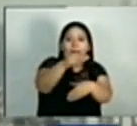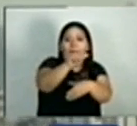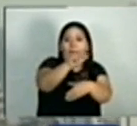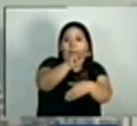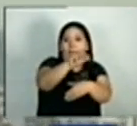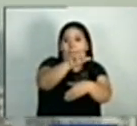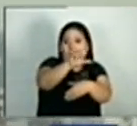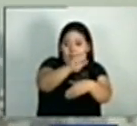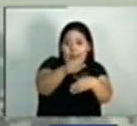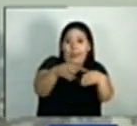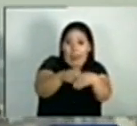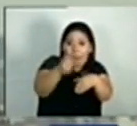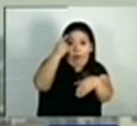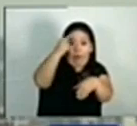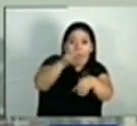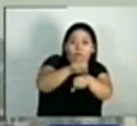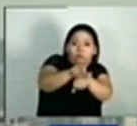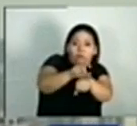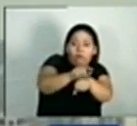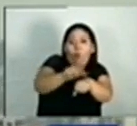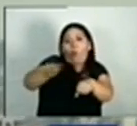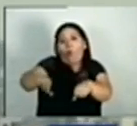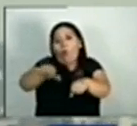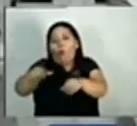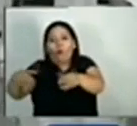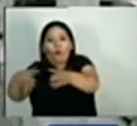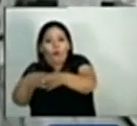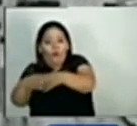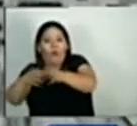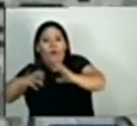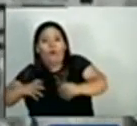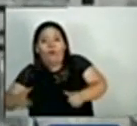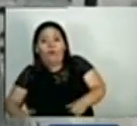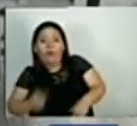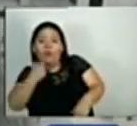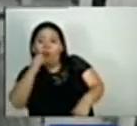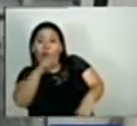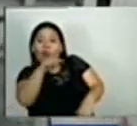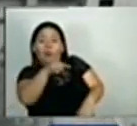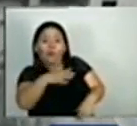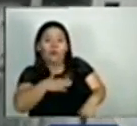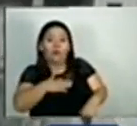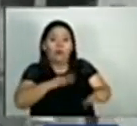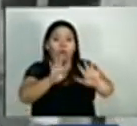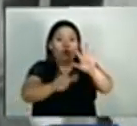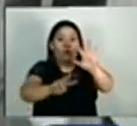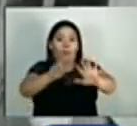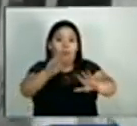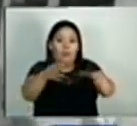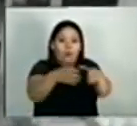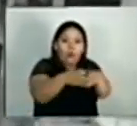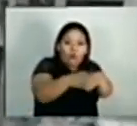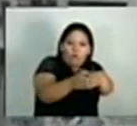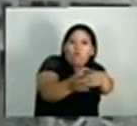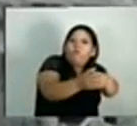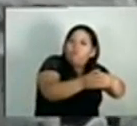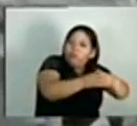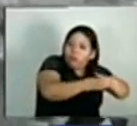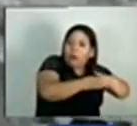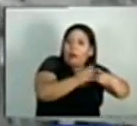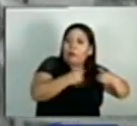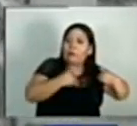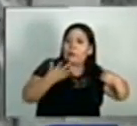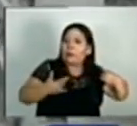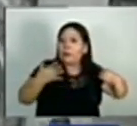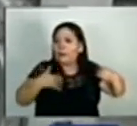Un portavoz de las fuerzas de defensa de Israel confirmó que ese grupo tiene al menos a 97 rehenes en la franja de Gaza, que todavía